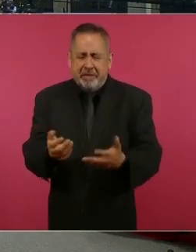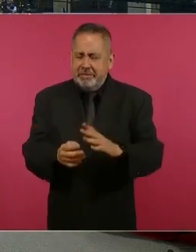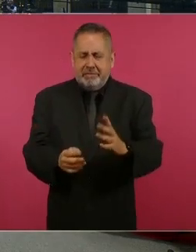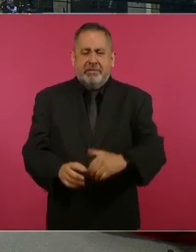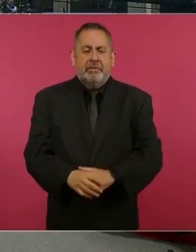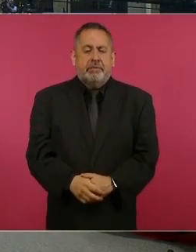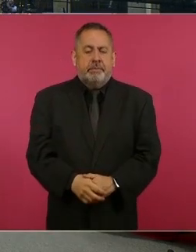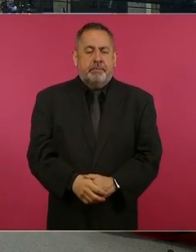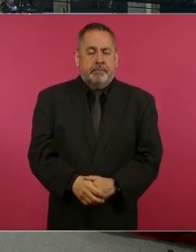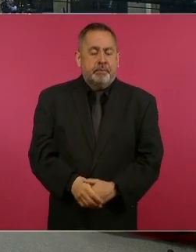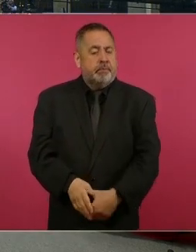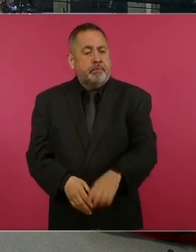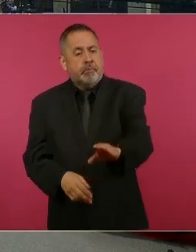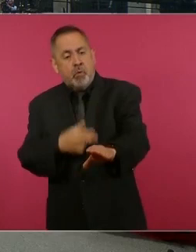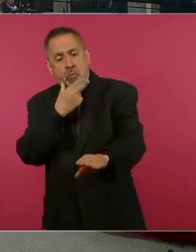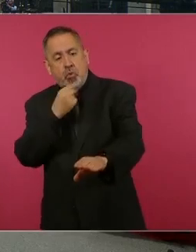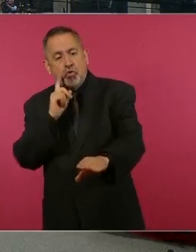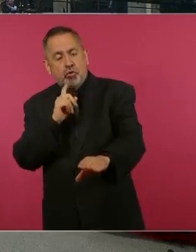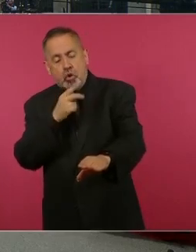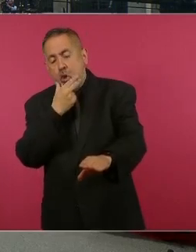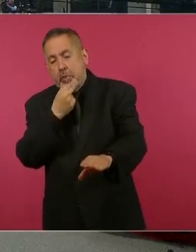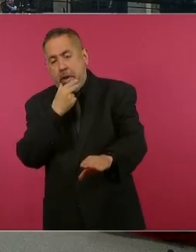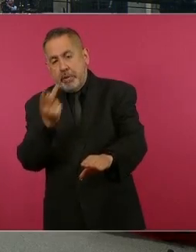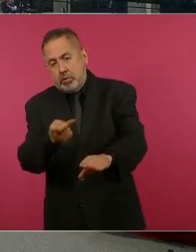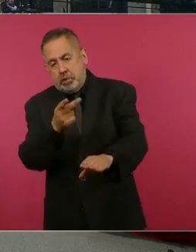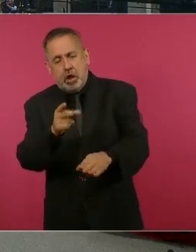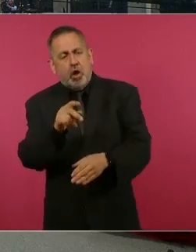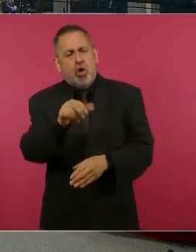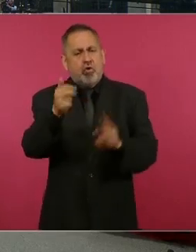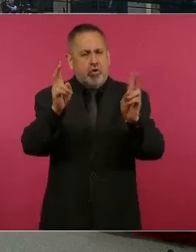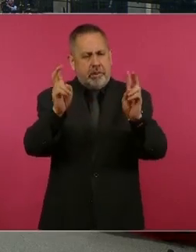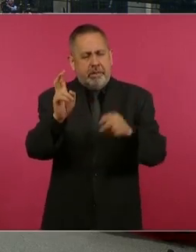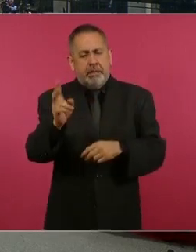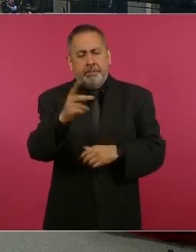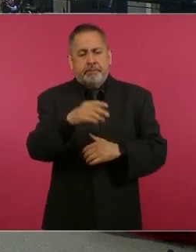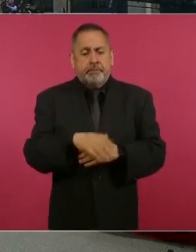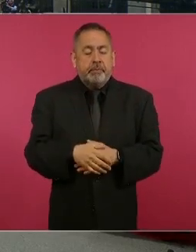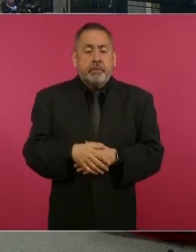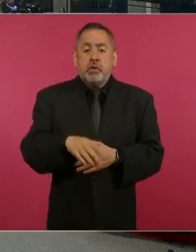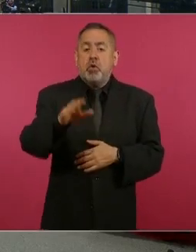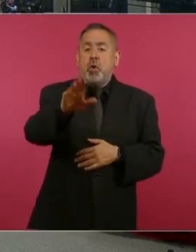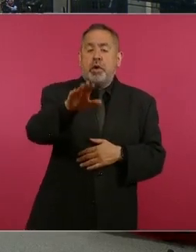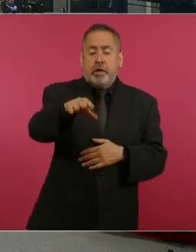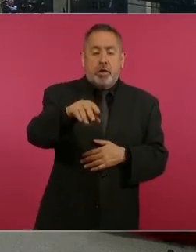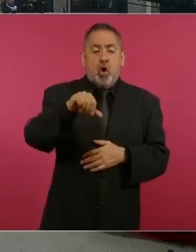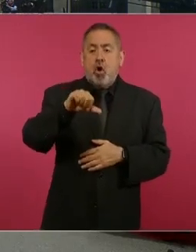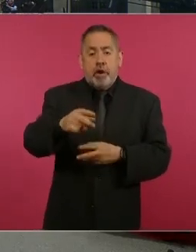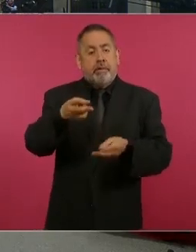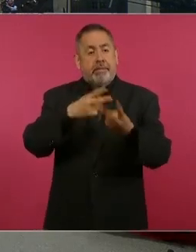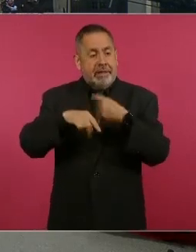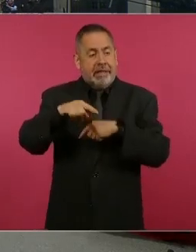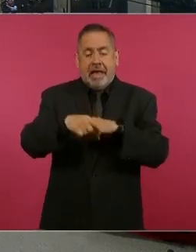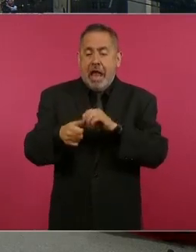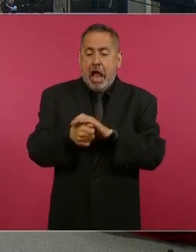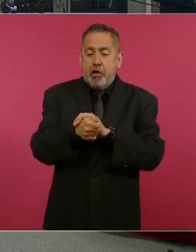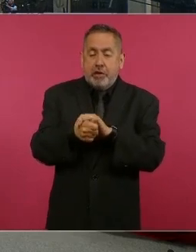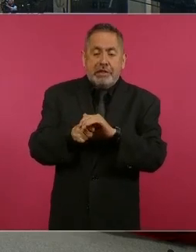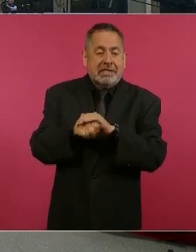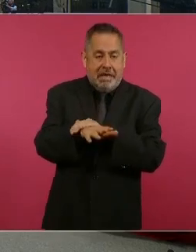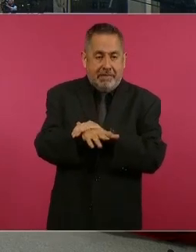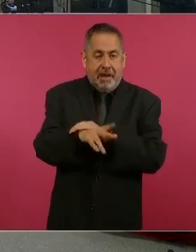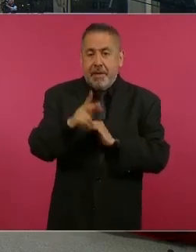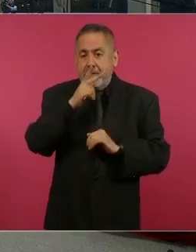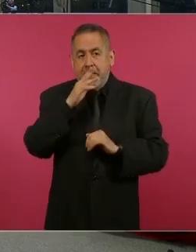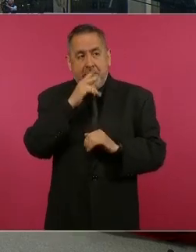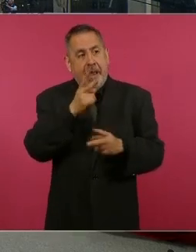En otro tema, señor presidente. Hoy regresan los padres, los normalistas de Ayotzinapa aquí